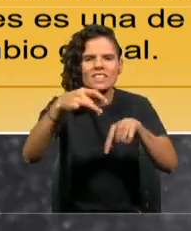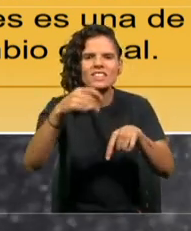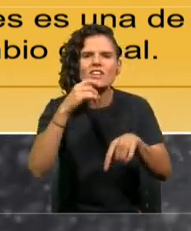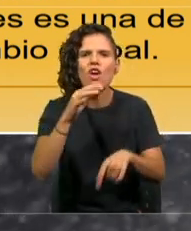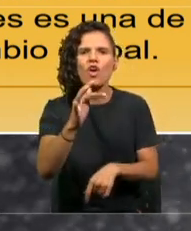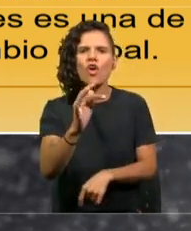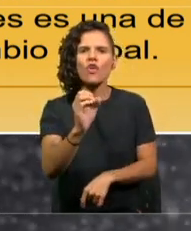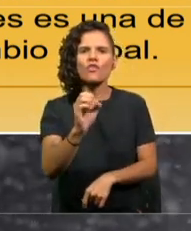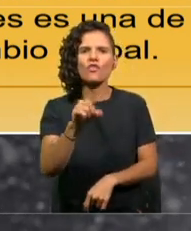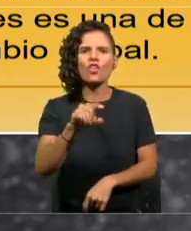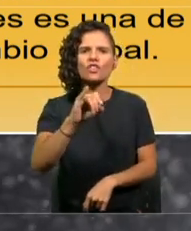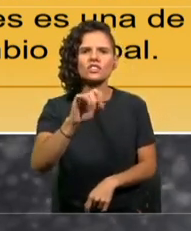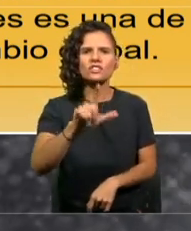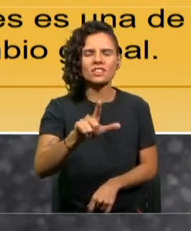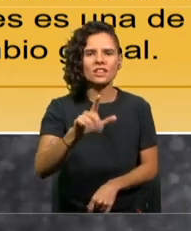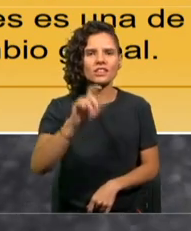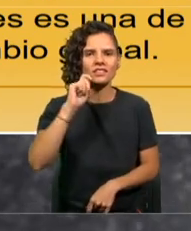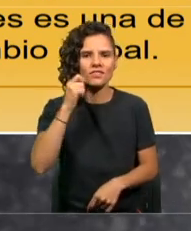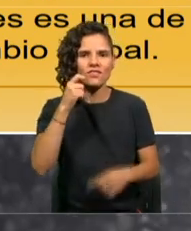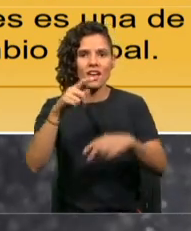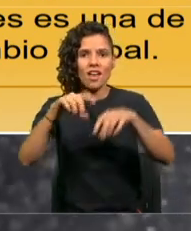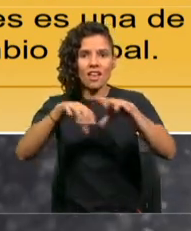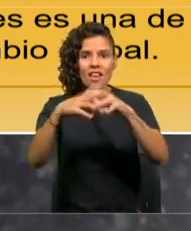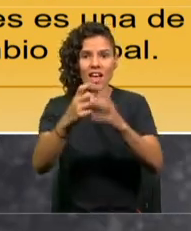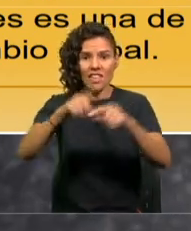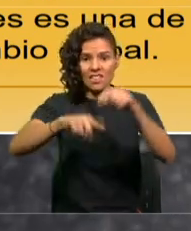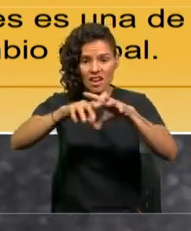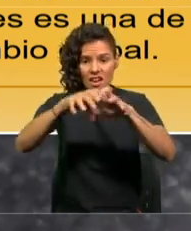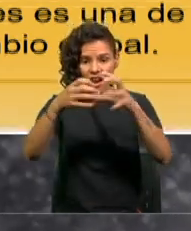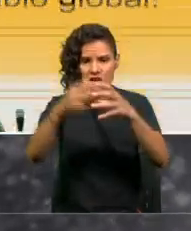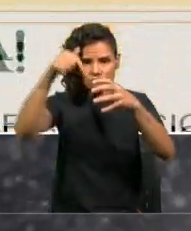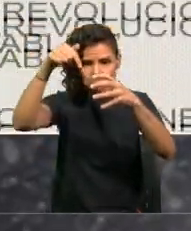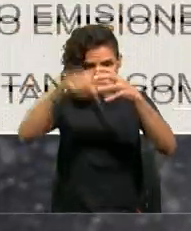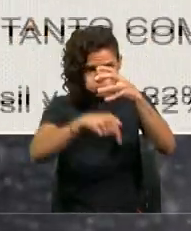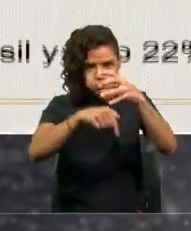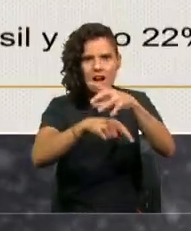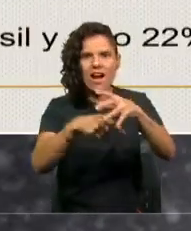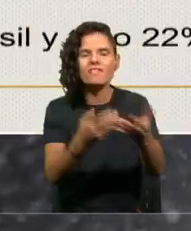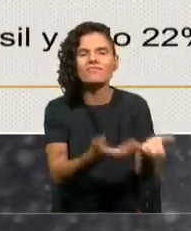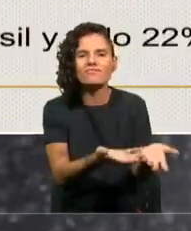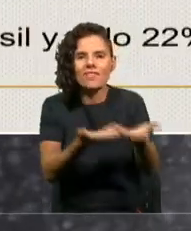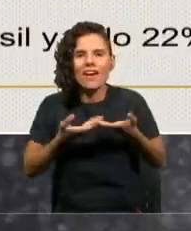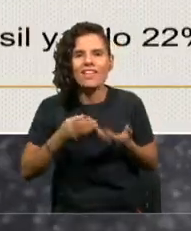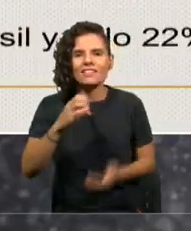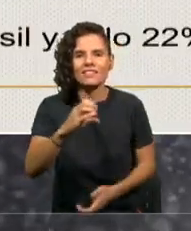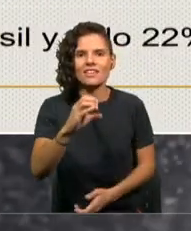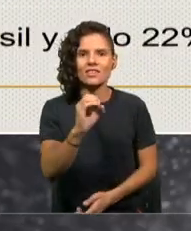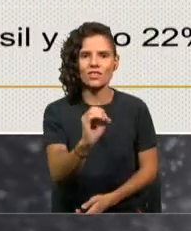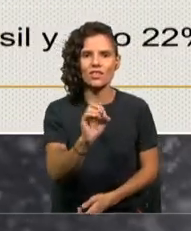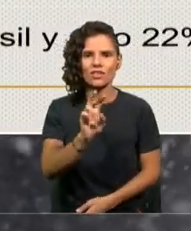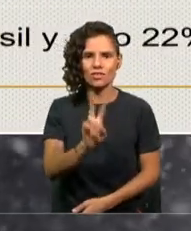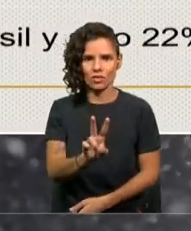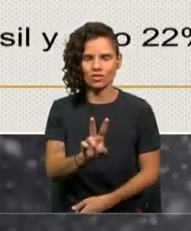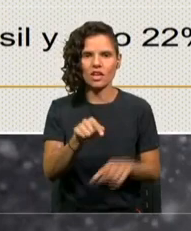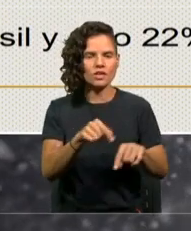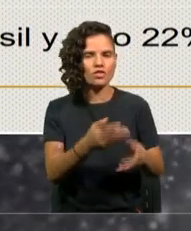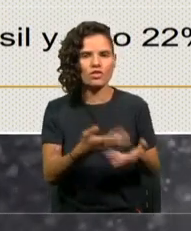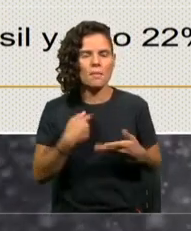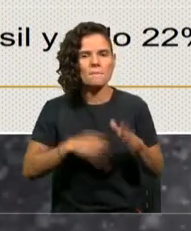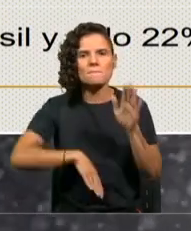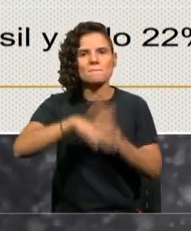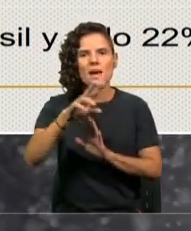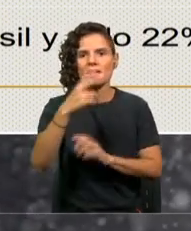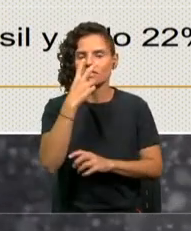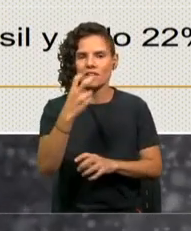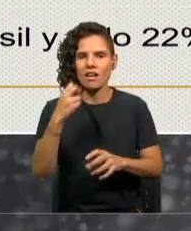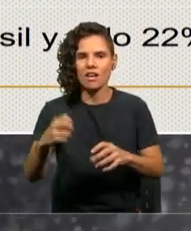Quiere decir que producen CO2, o sea, el gas principal que genera gases de efecto invernadero.